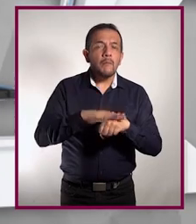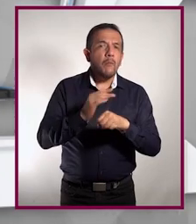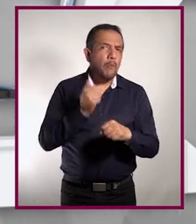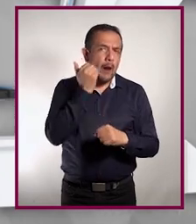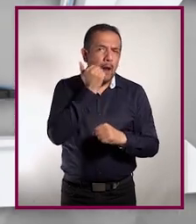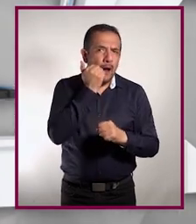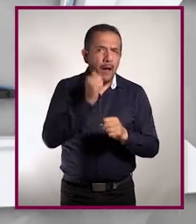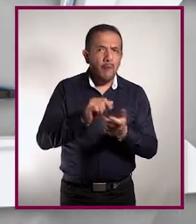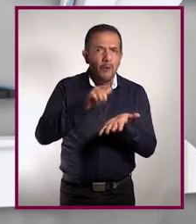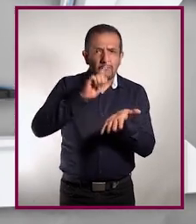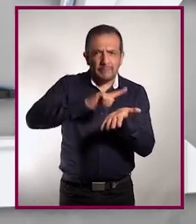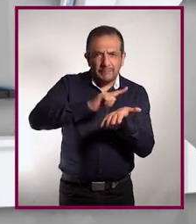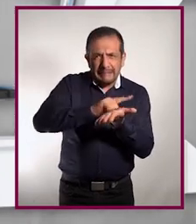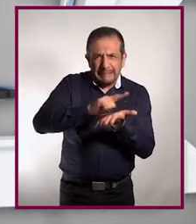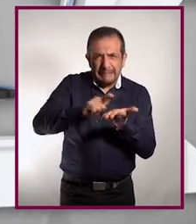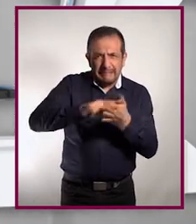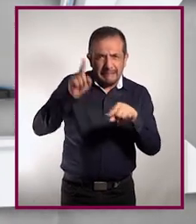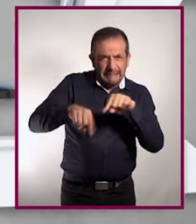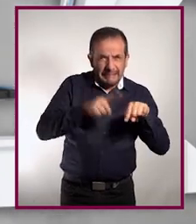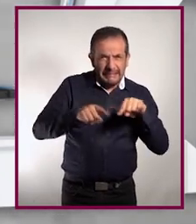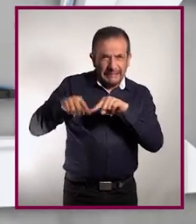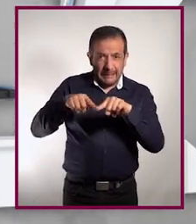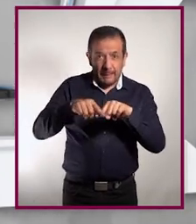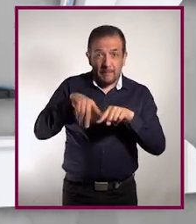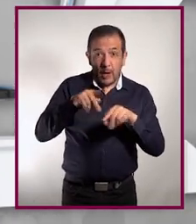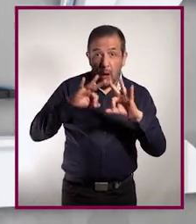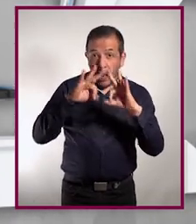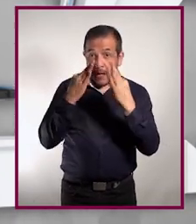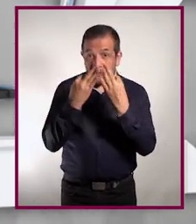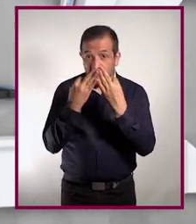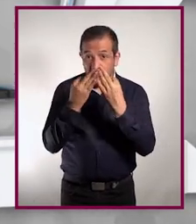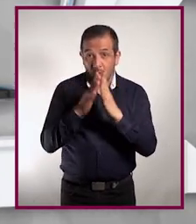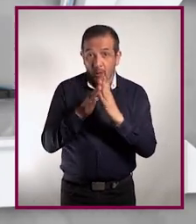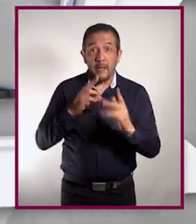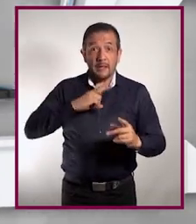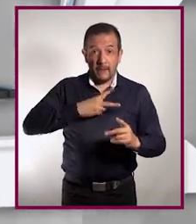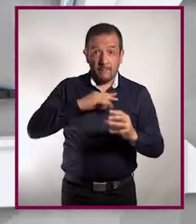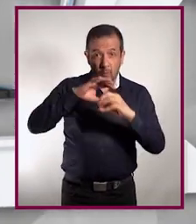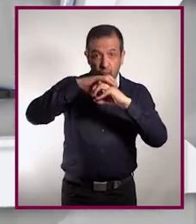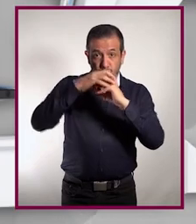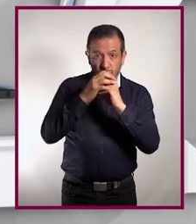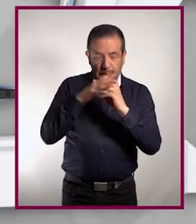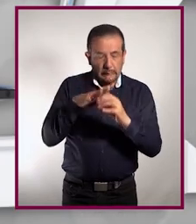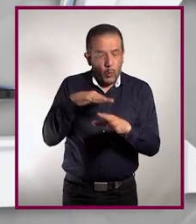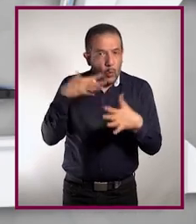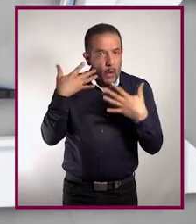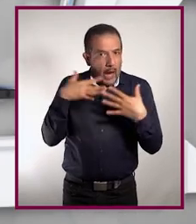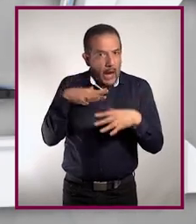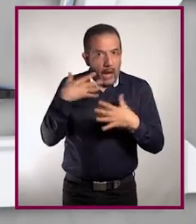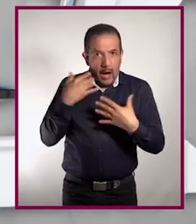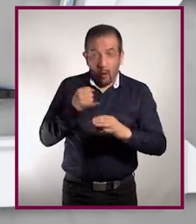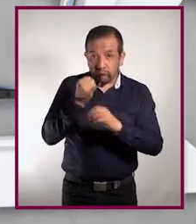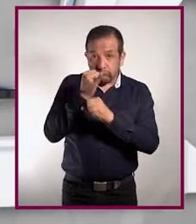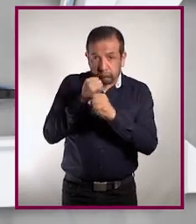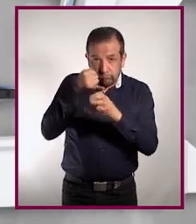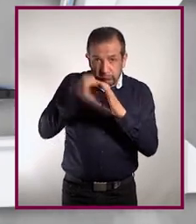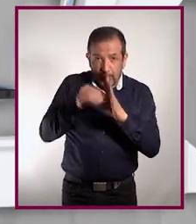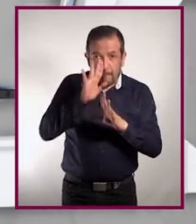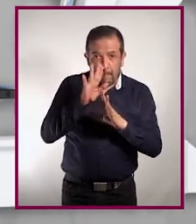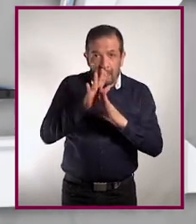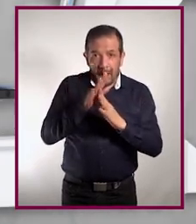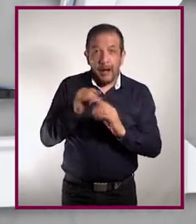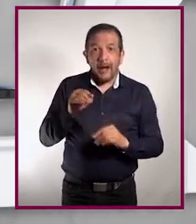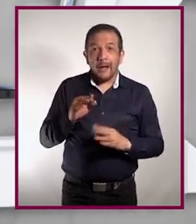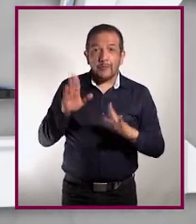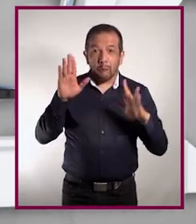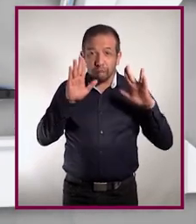disuelve esta capa de grasa y los elimina. Las formas de las cápsulas de los virus son increíbles. Hasta pueden parecer